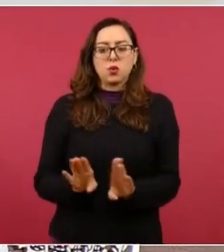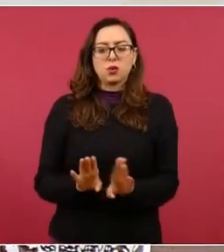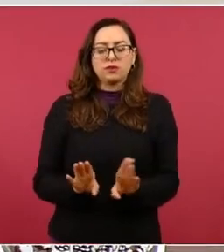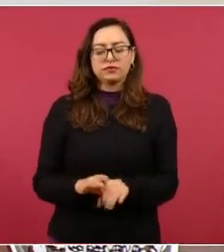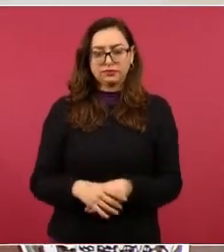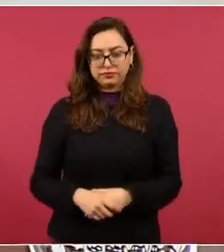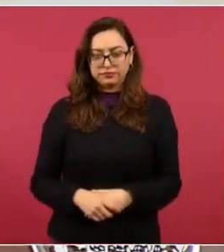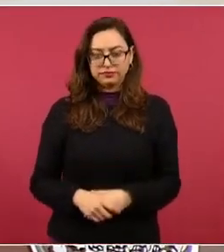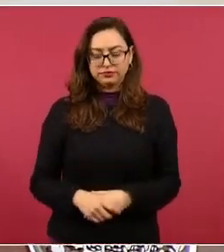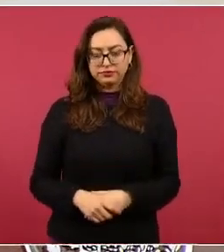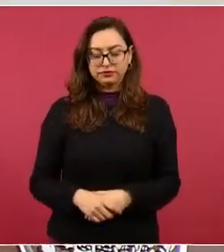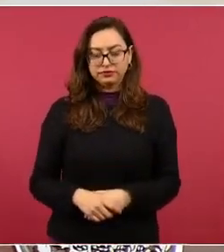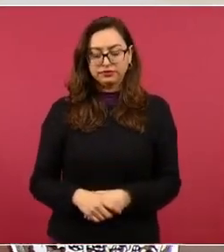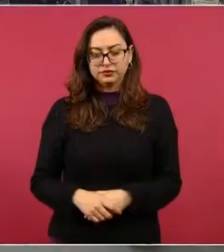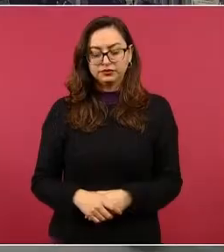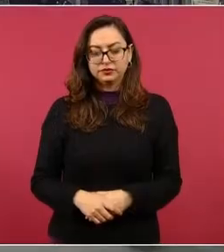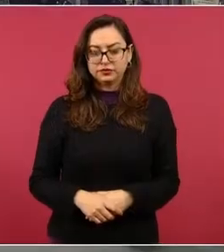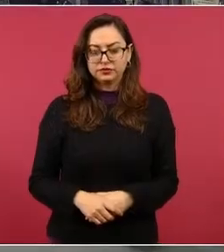nosotros